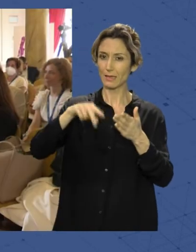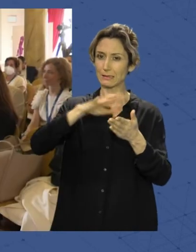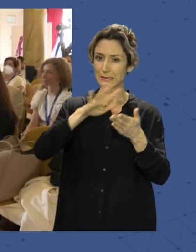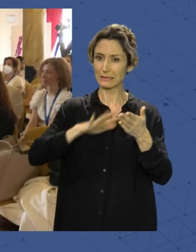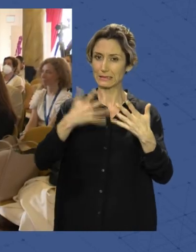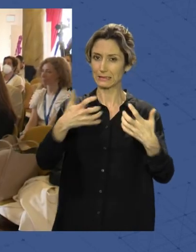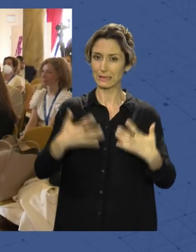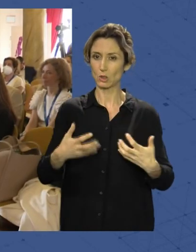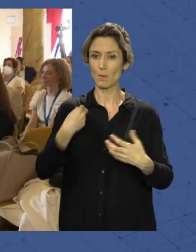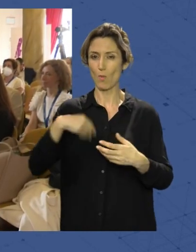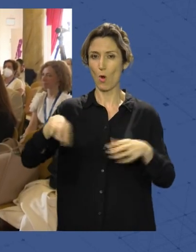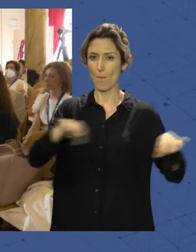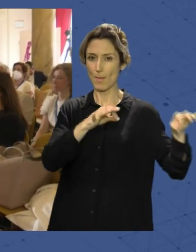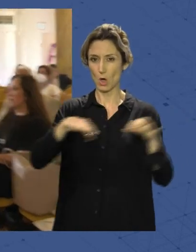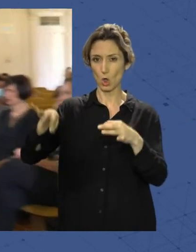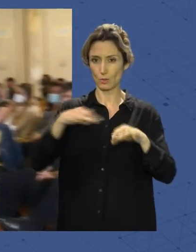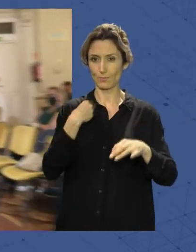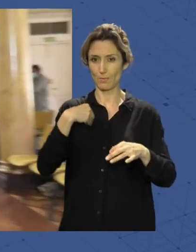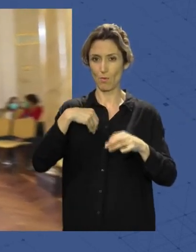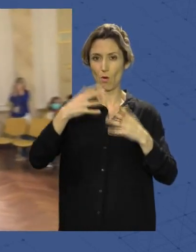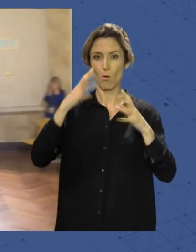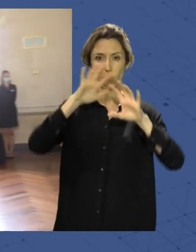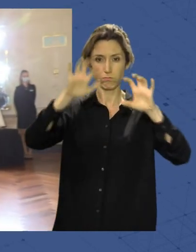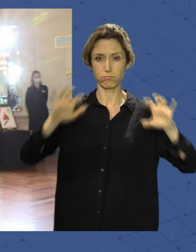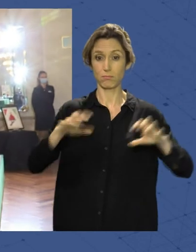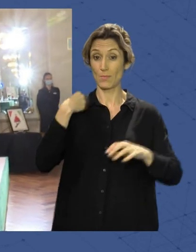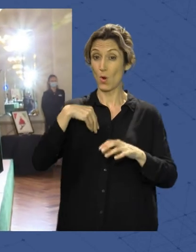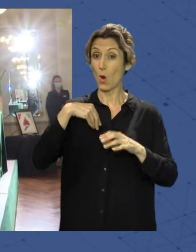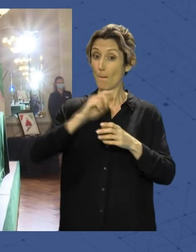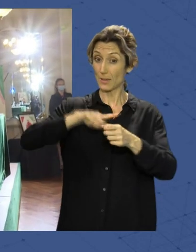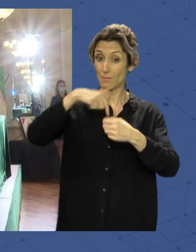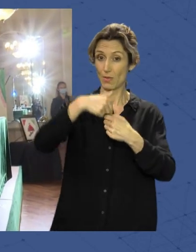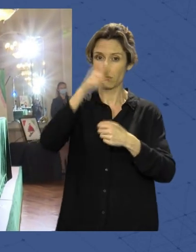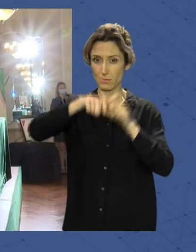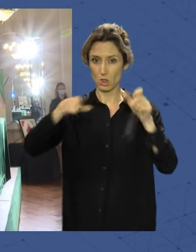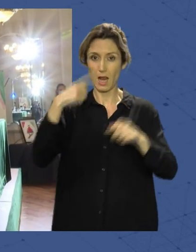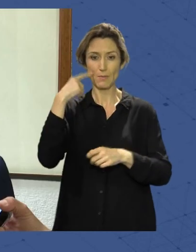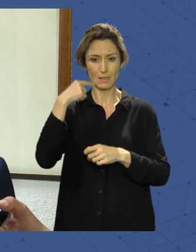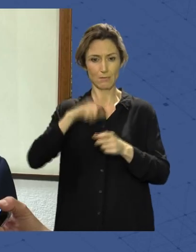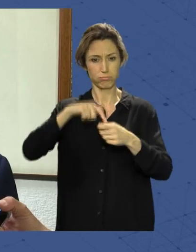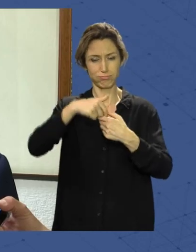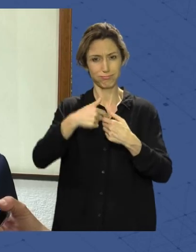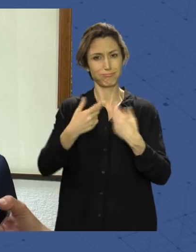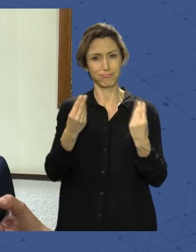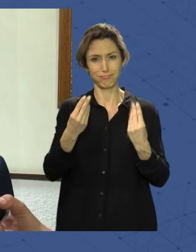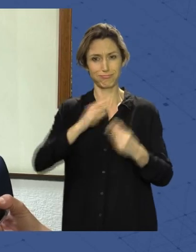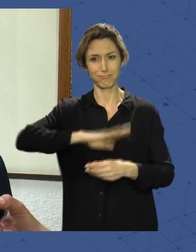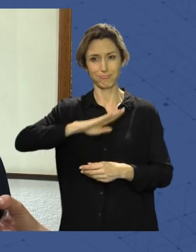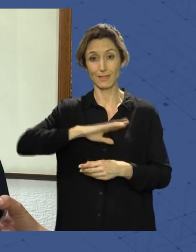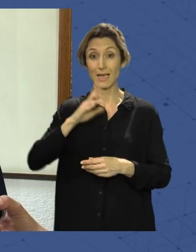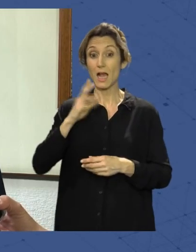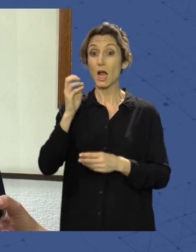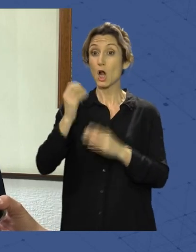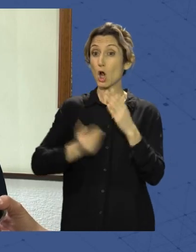barrocas Desde el ayuntamiento se reconoce la amplia participación de los almerienses en las jornadas Una jornada del siglo de oro que se están